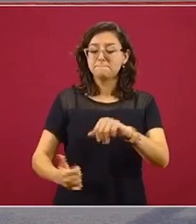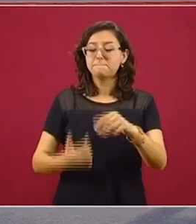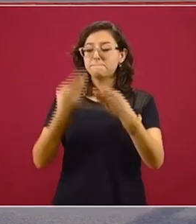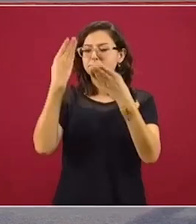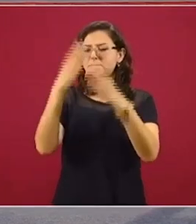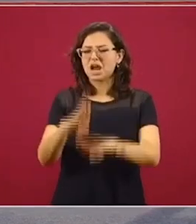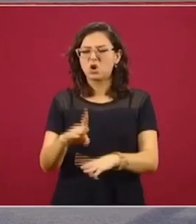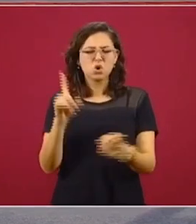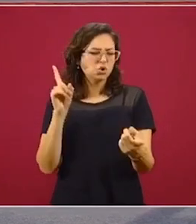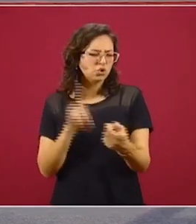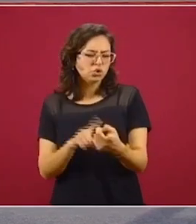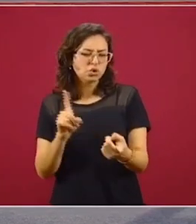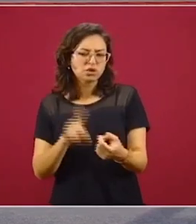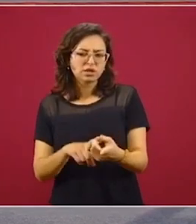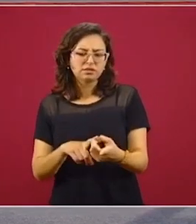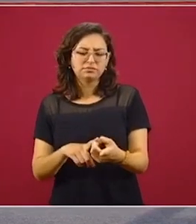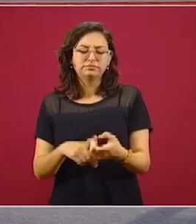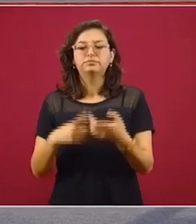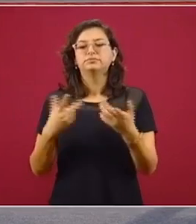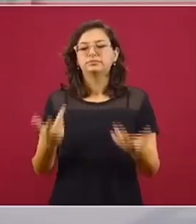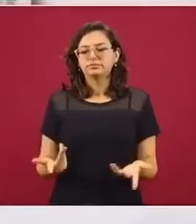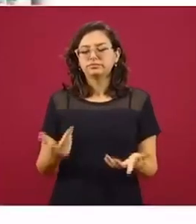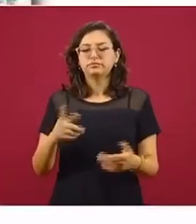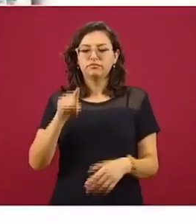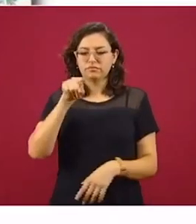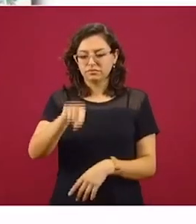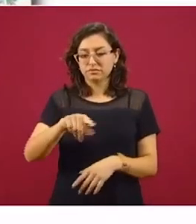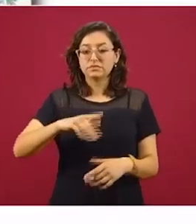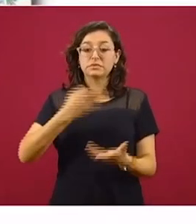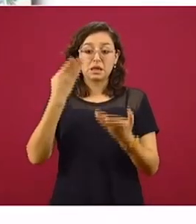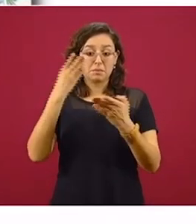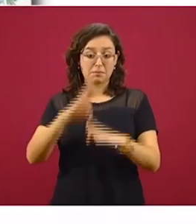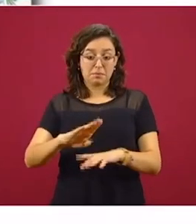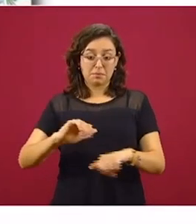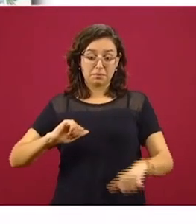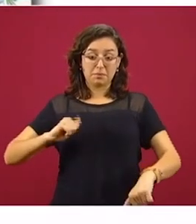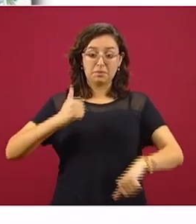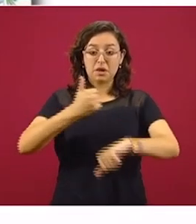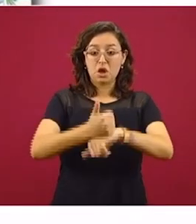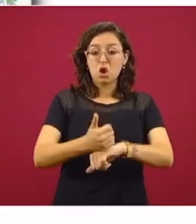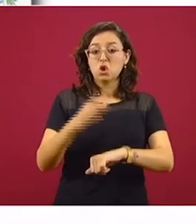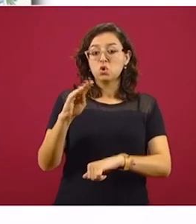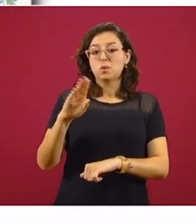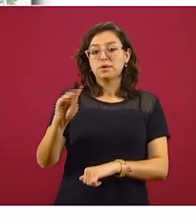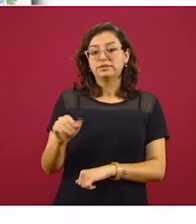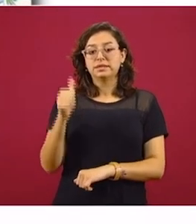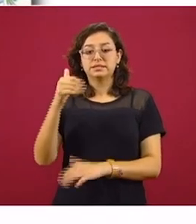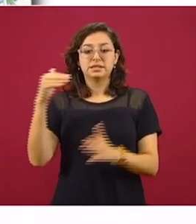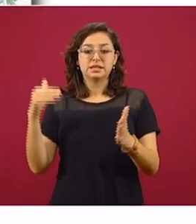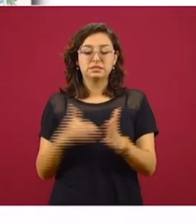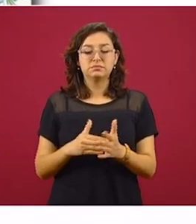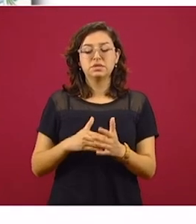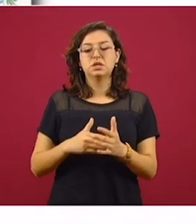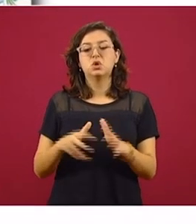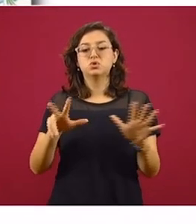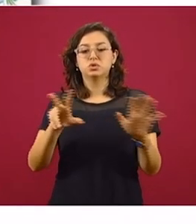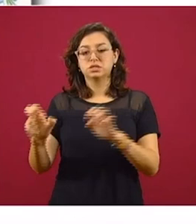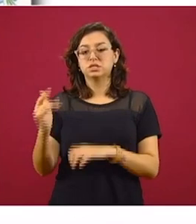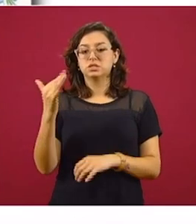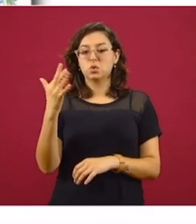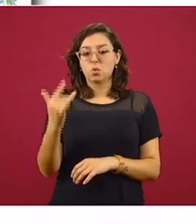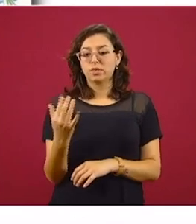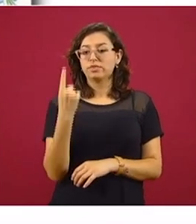la planeación, acude la población de 96 mil 851 localidades.